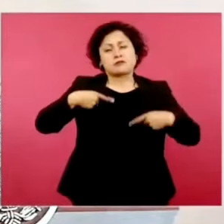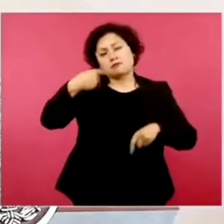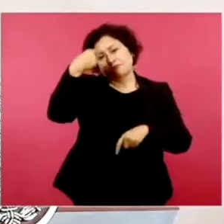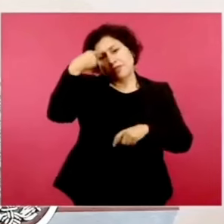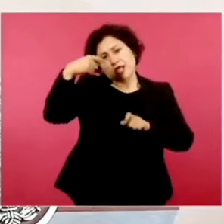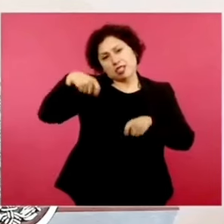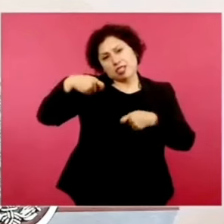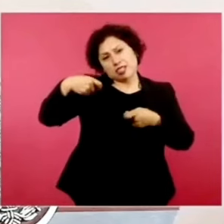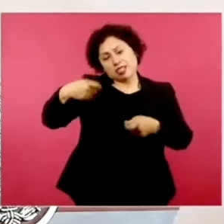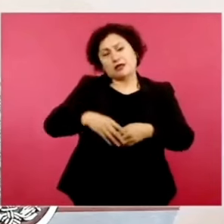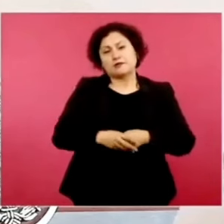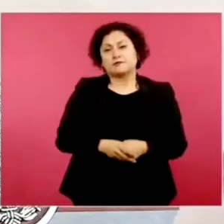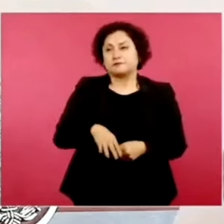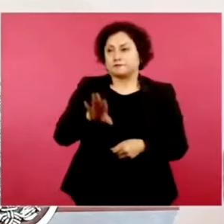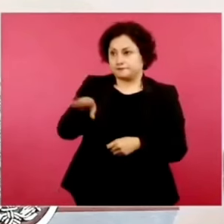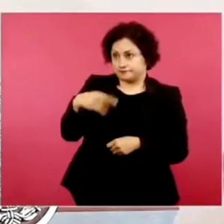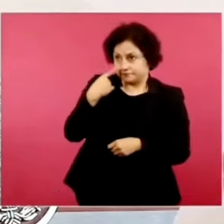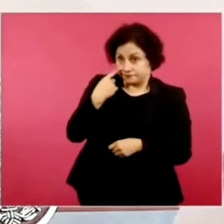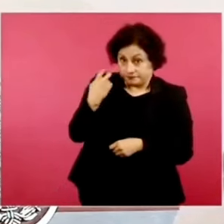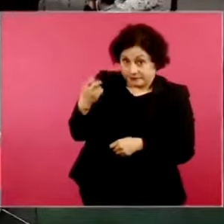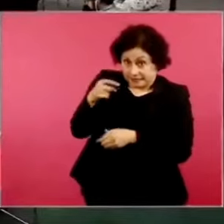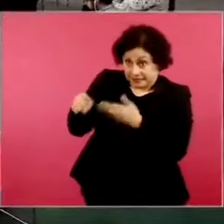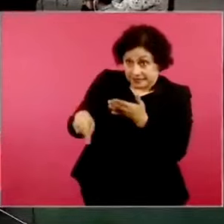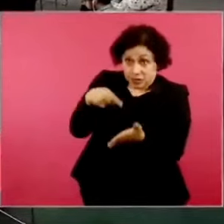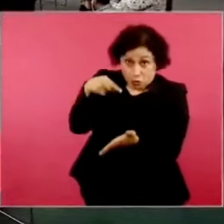¿Hay una situación crítica ahí, presidente? Sí,